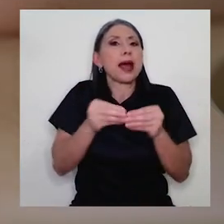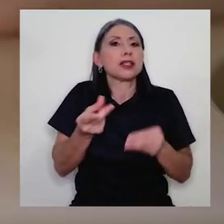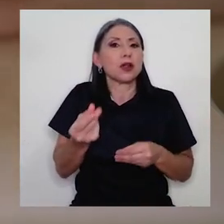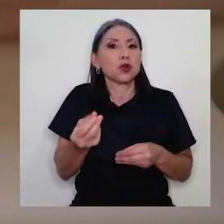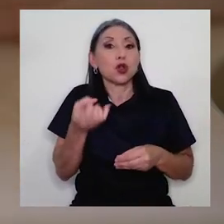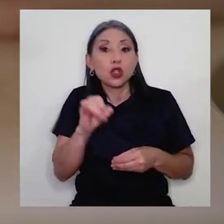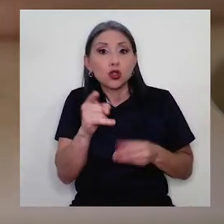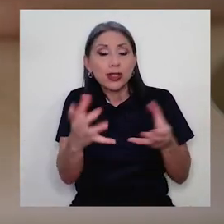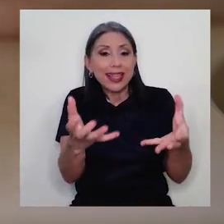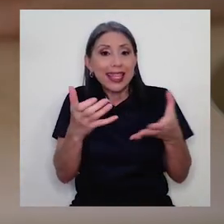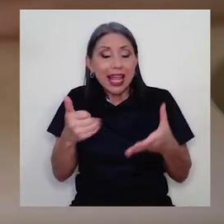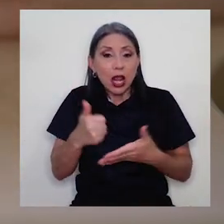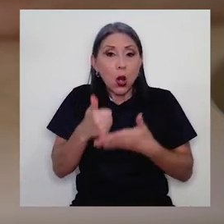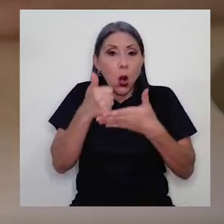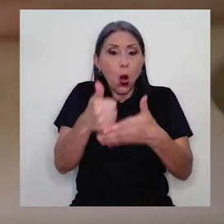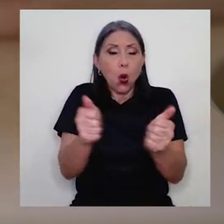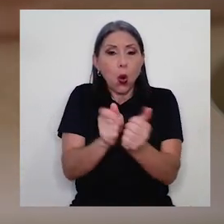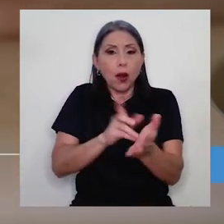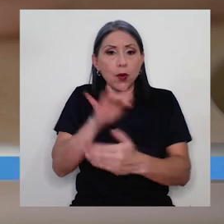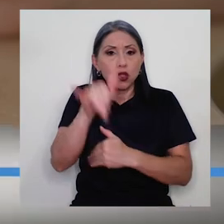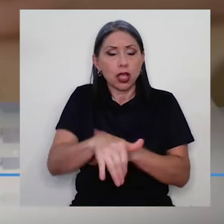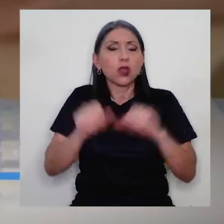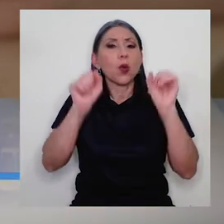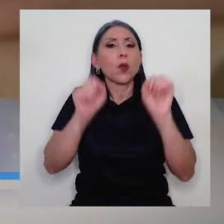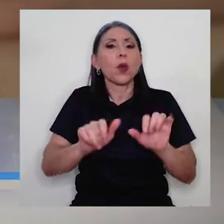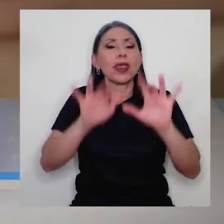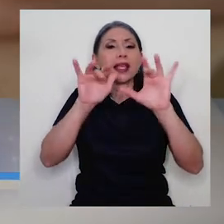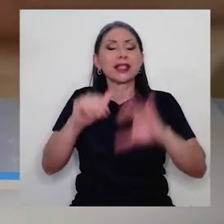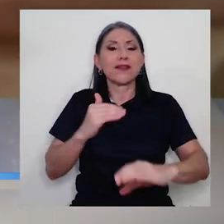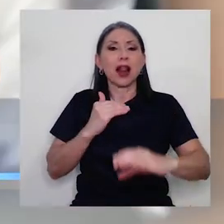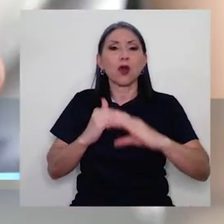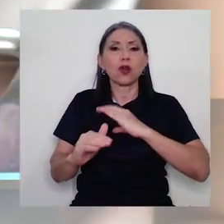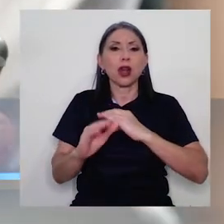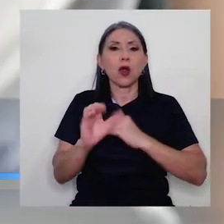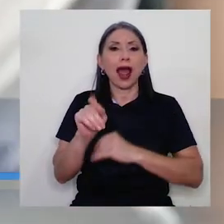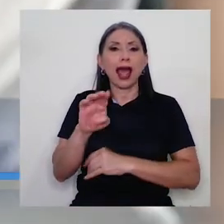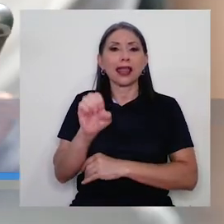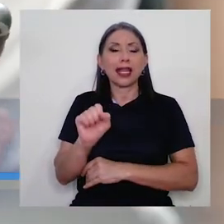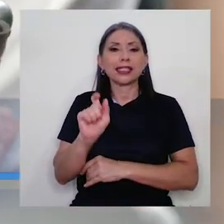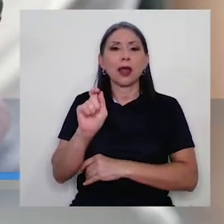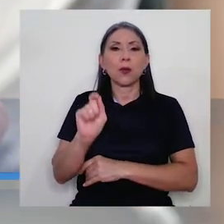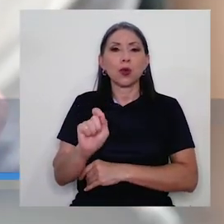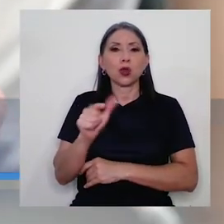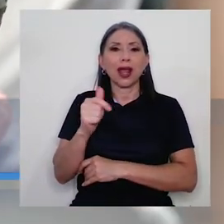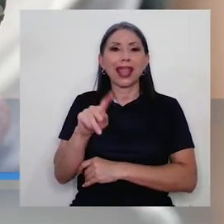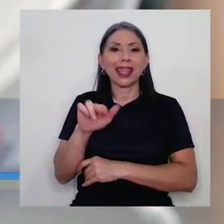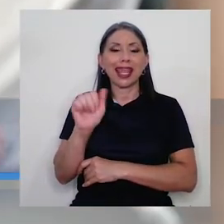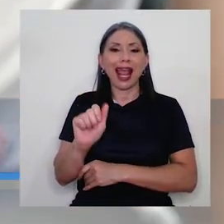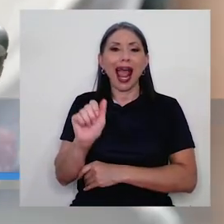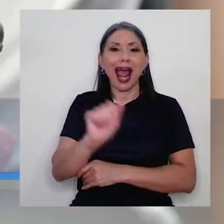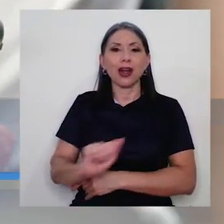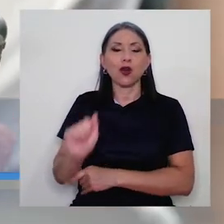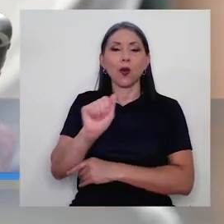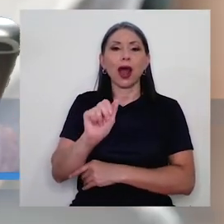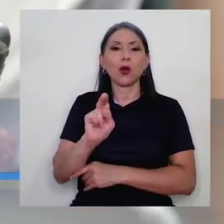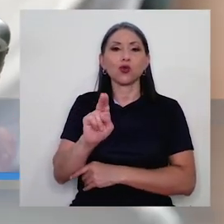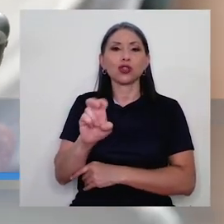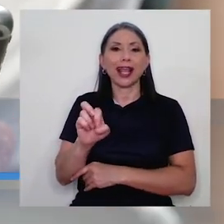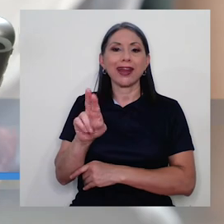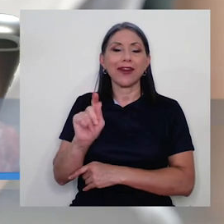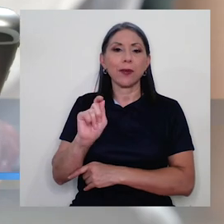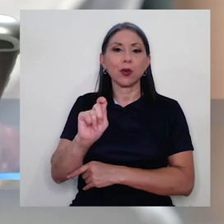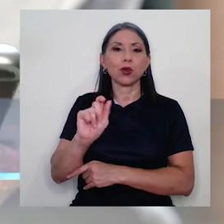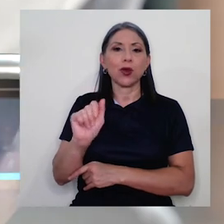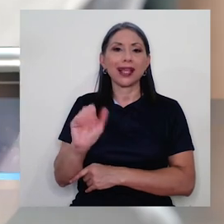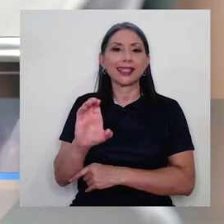Si usted desea colaborar con el proyecto, puede escribir al correo andres.gatica.ucr.ac